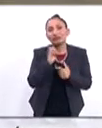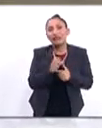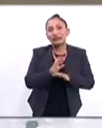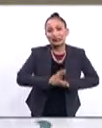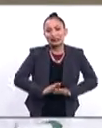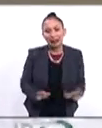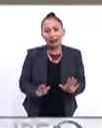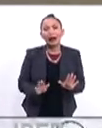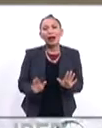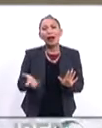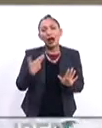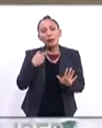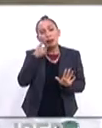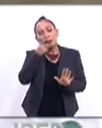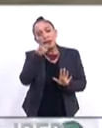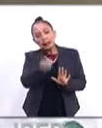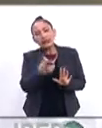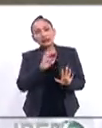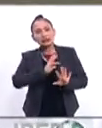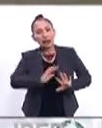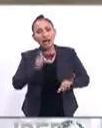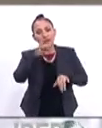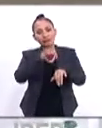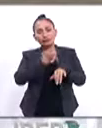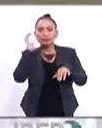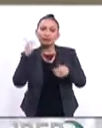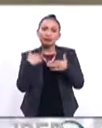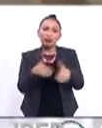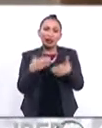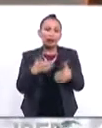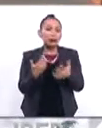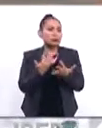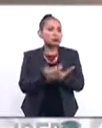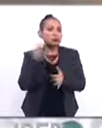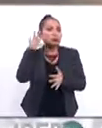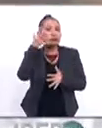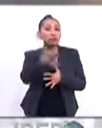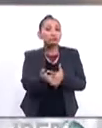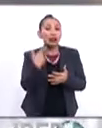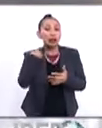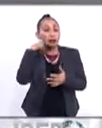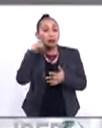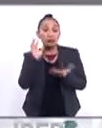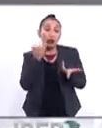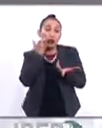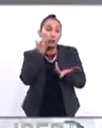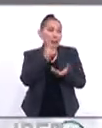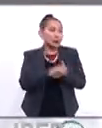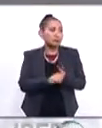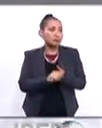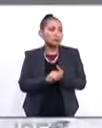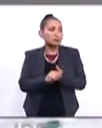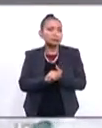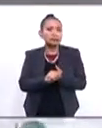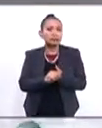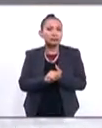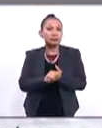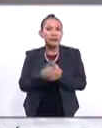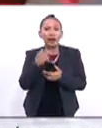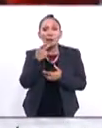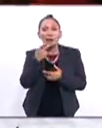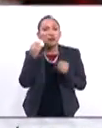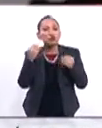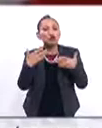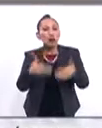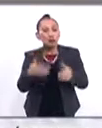ya señalar que se encuentra en suelo panameño ¿qué se espera? es una expectativa obviamente se habla